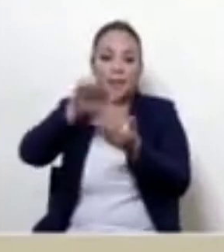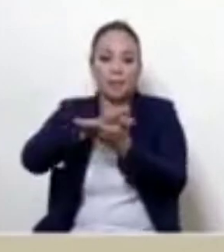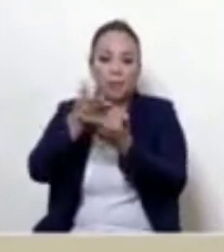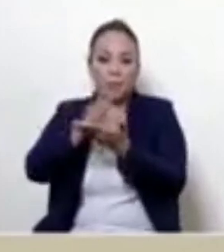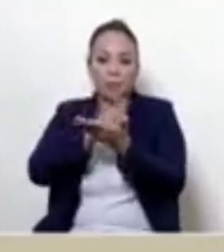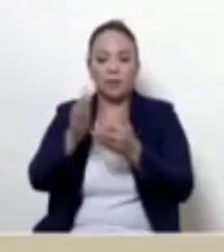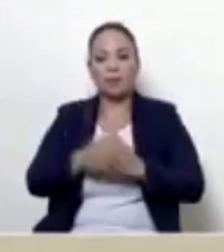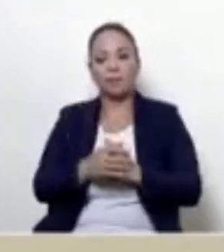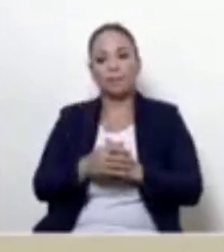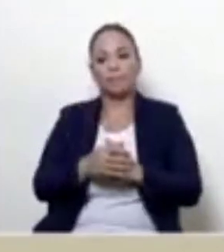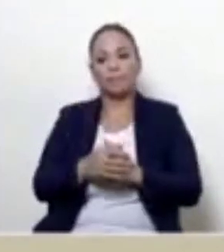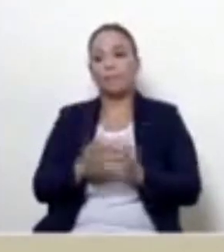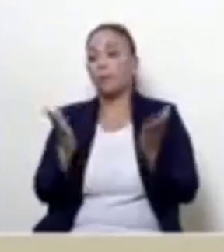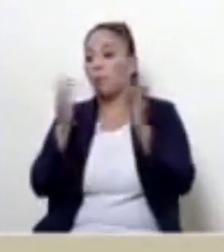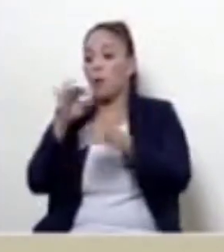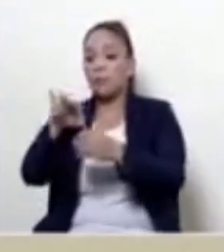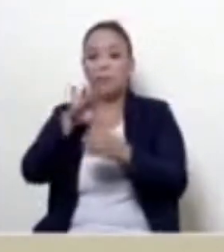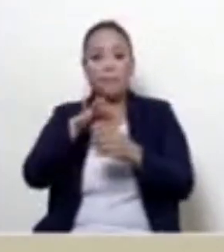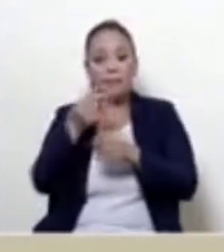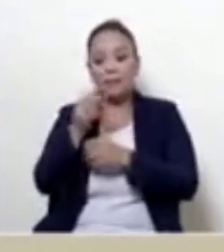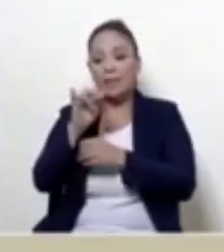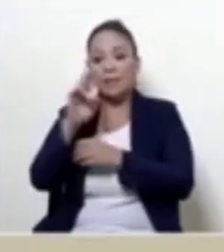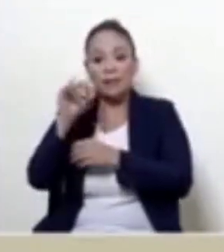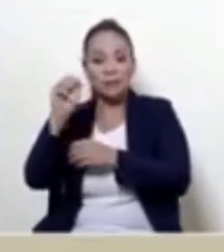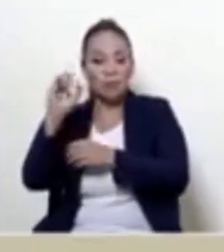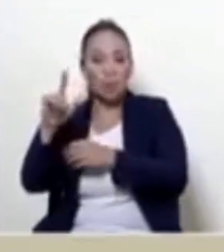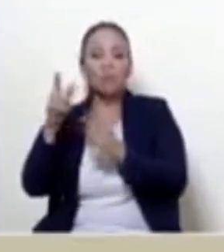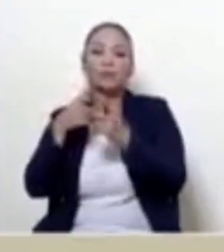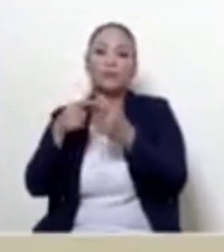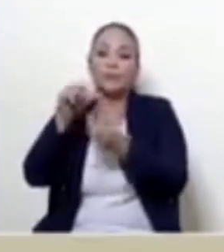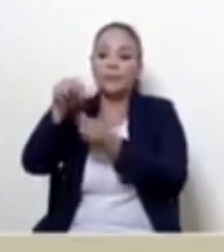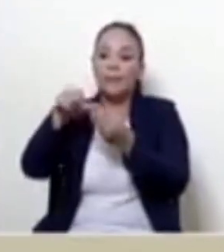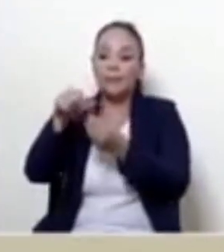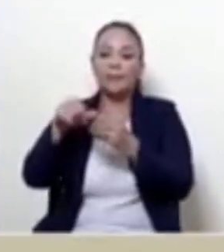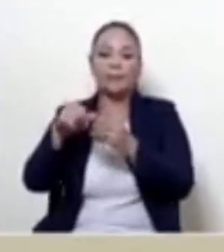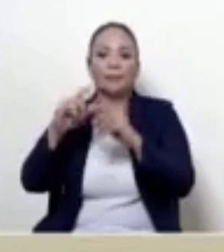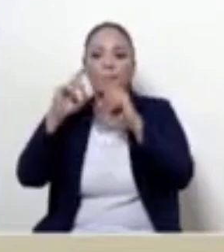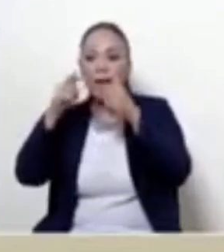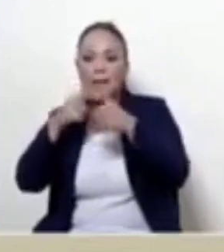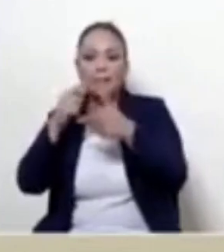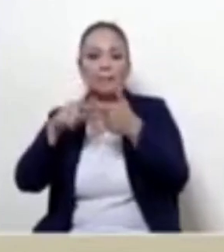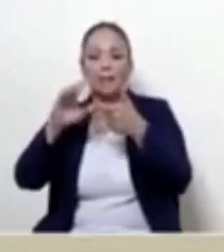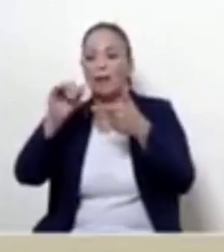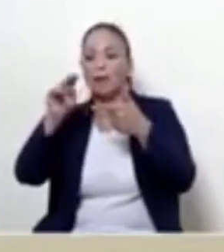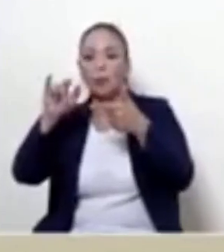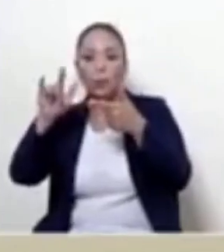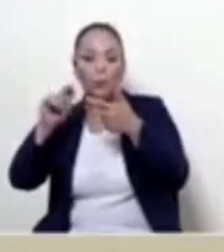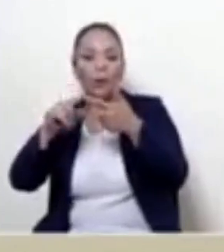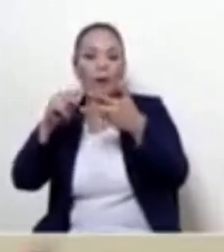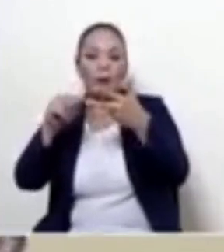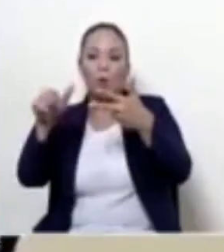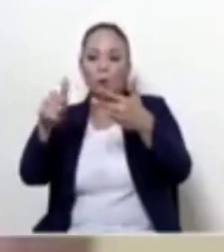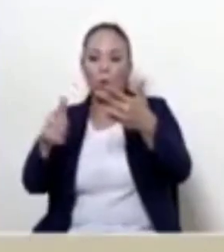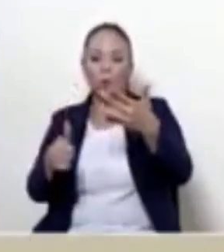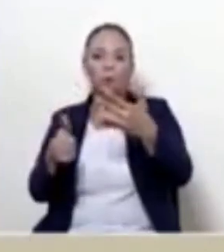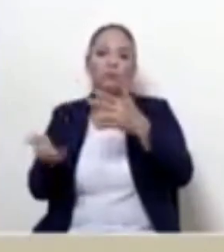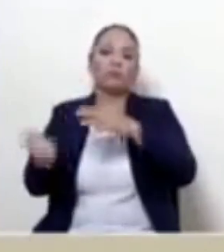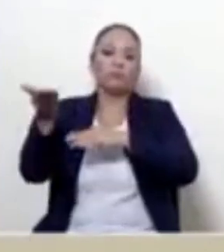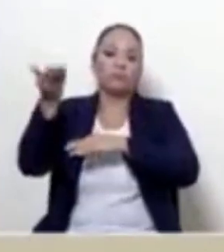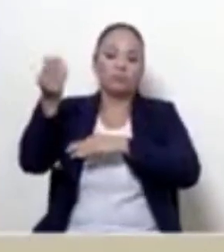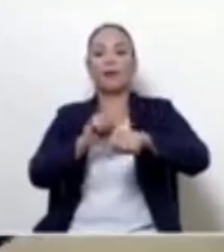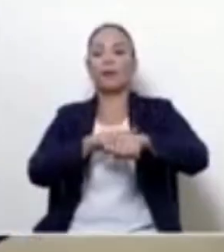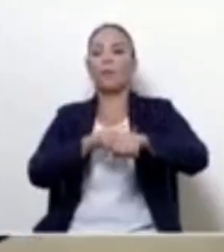al no haber semillas de girasol, el aceite de maíz, el canola y todos los demás suben de precios porque son